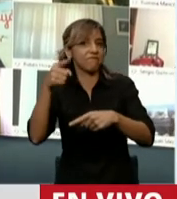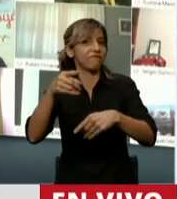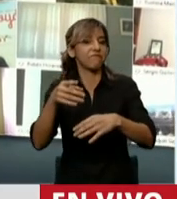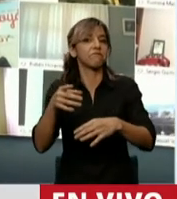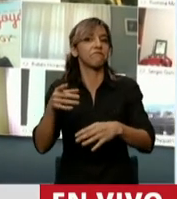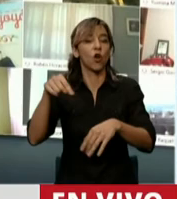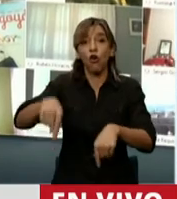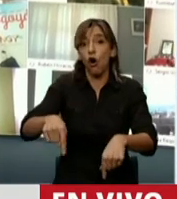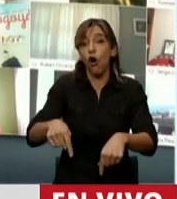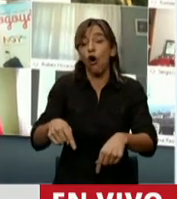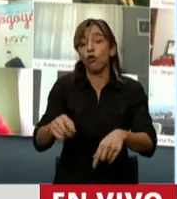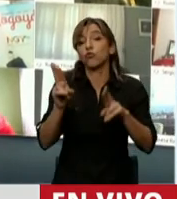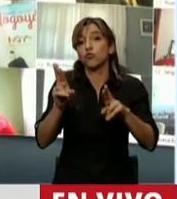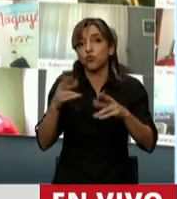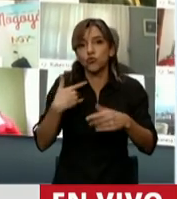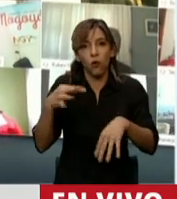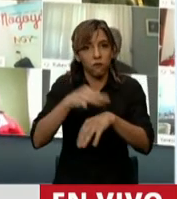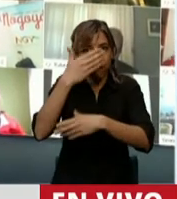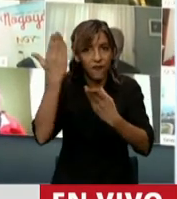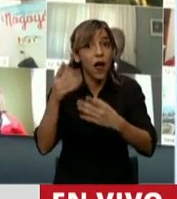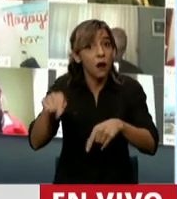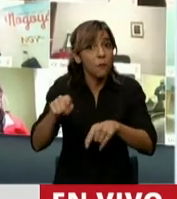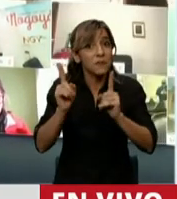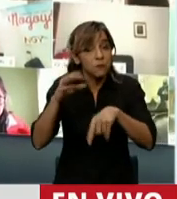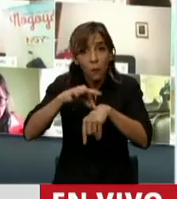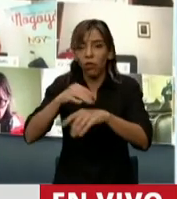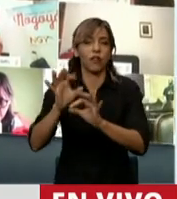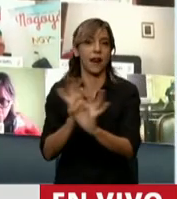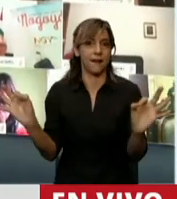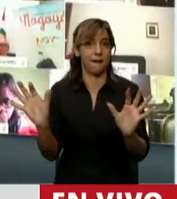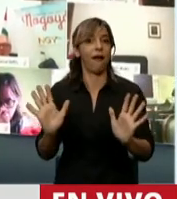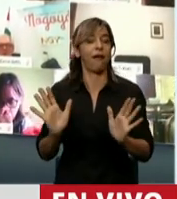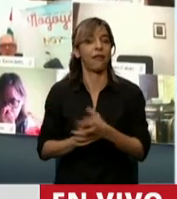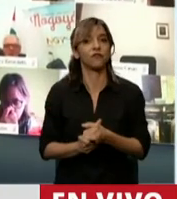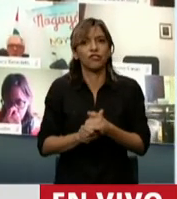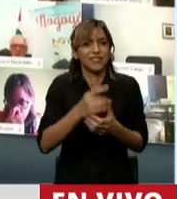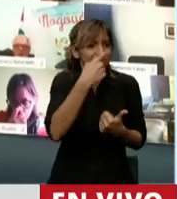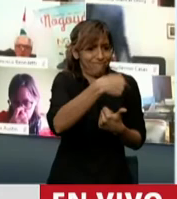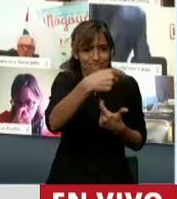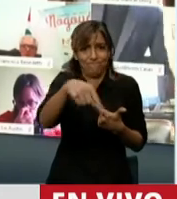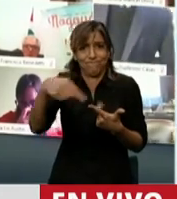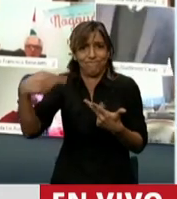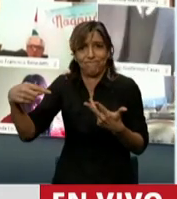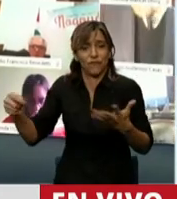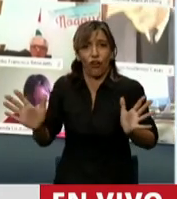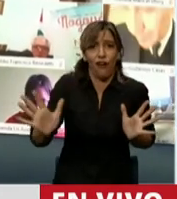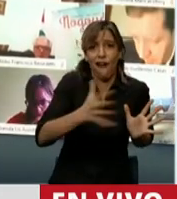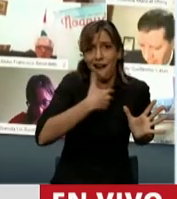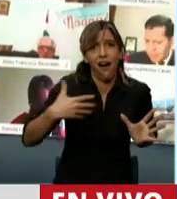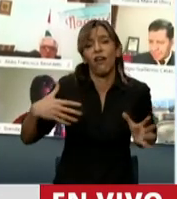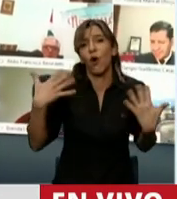estas personas de tareas esenciales infectadas. La verdad que estos discursos que escuchamos más temprano,